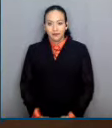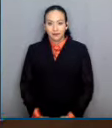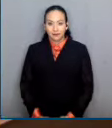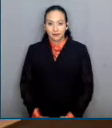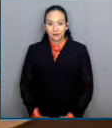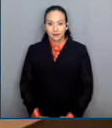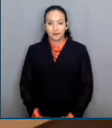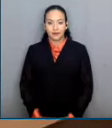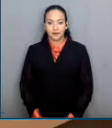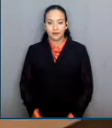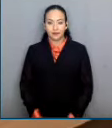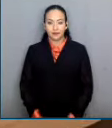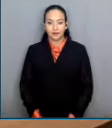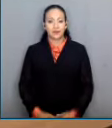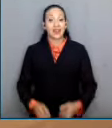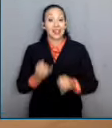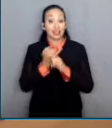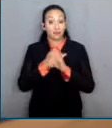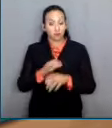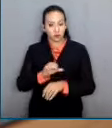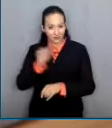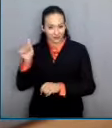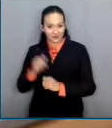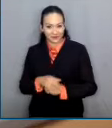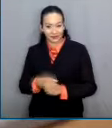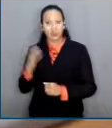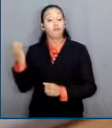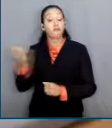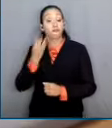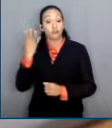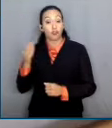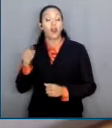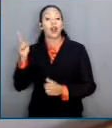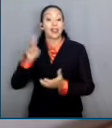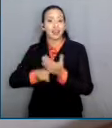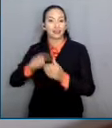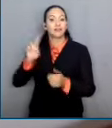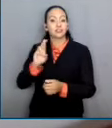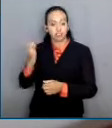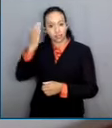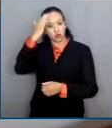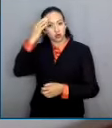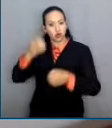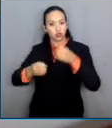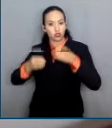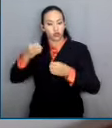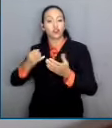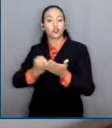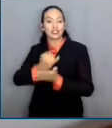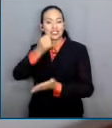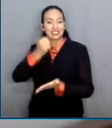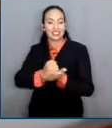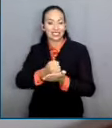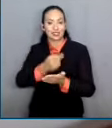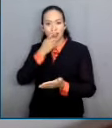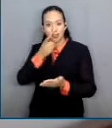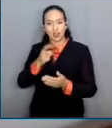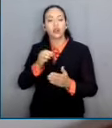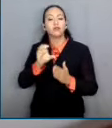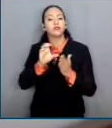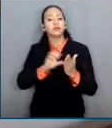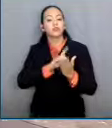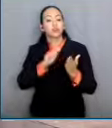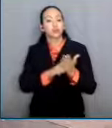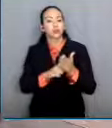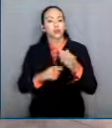Y en otra información, durante un foro se reconoció la sentencia de la Suprema Corte que declaró inconstitucional el juicio de interdicción.